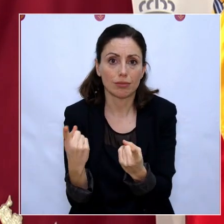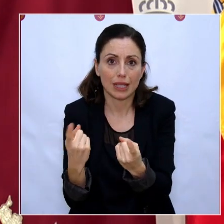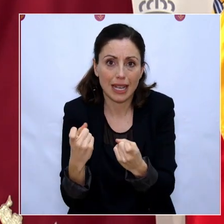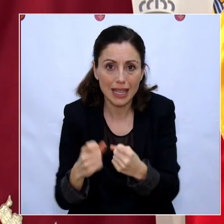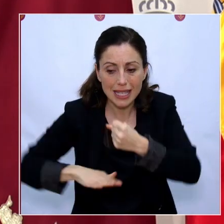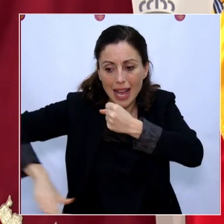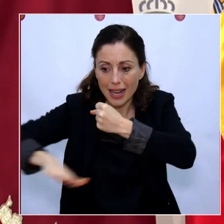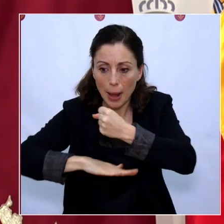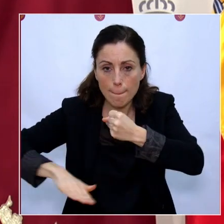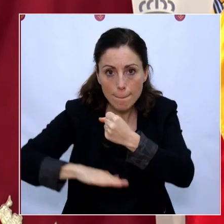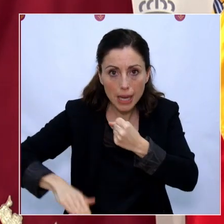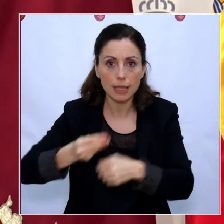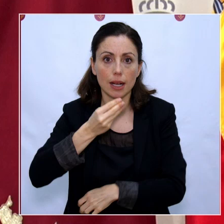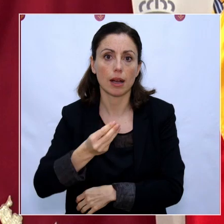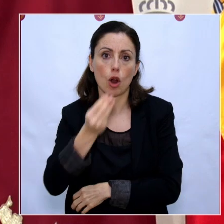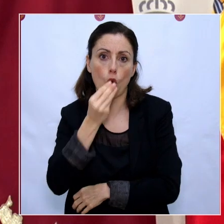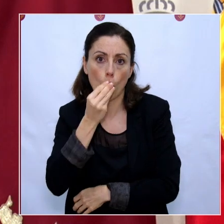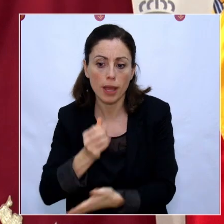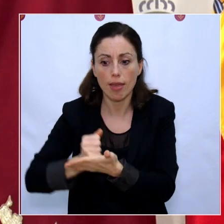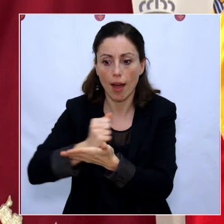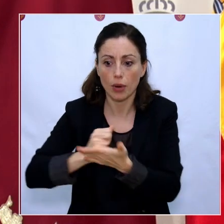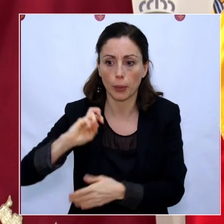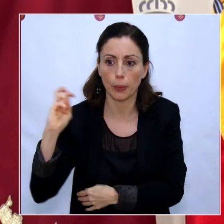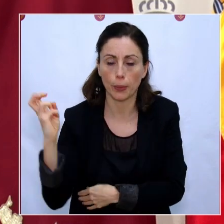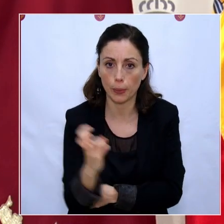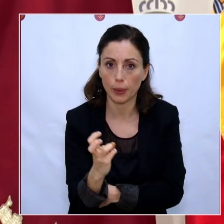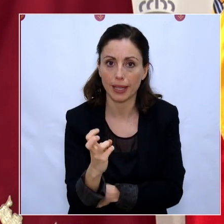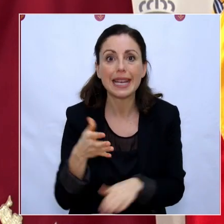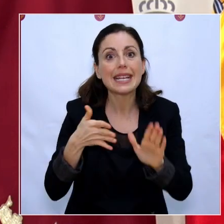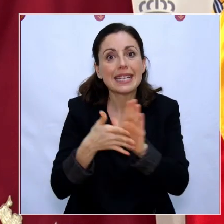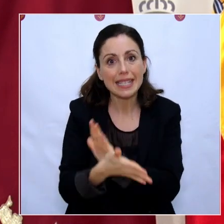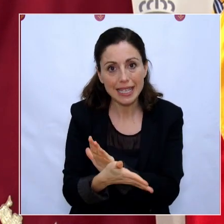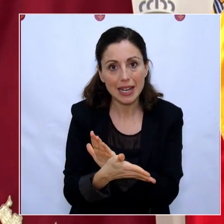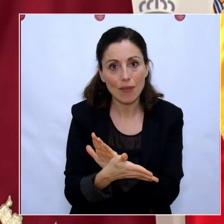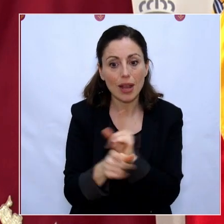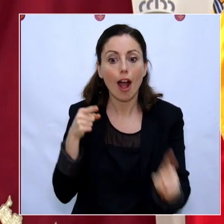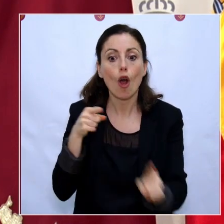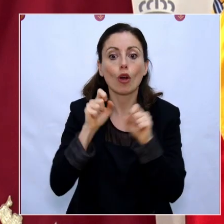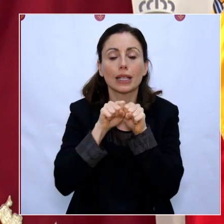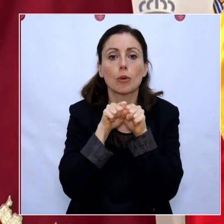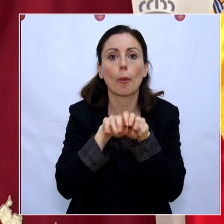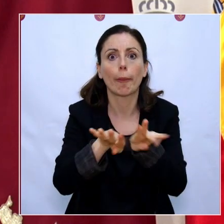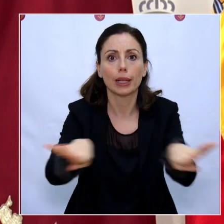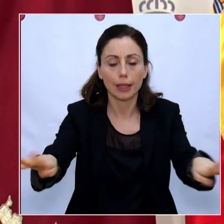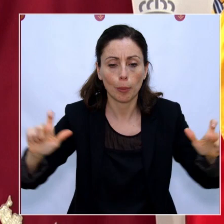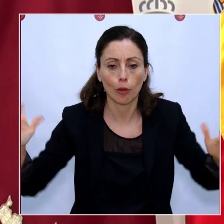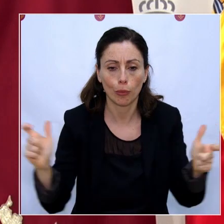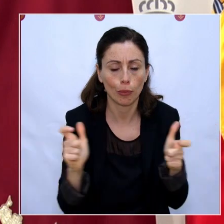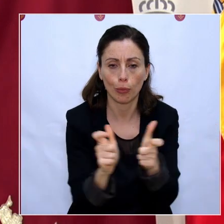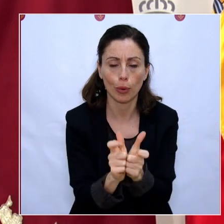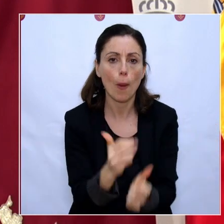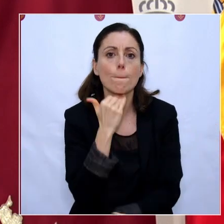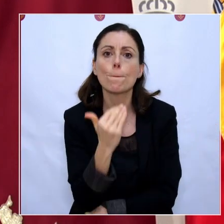contribuir sin duda va a contribuir sin duda a terminar antes con esta pandemia. Sin duda. Es,